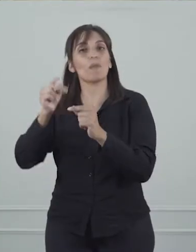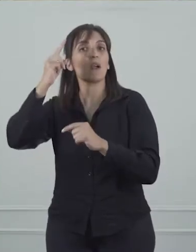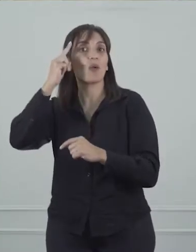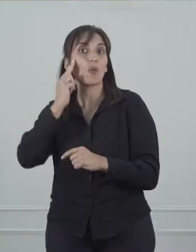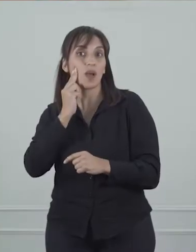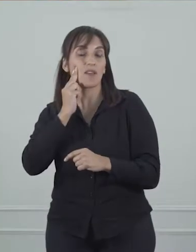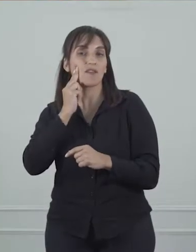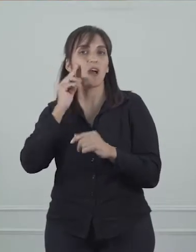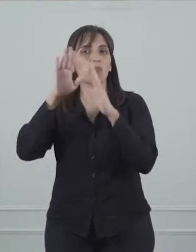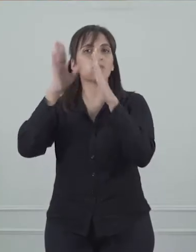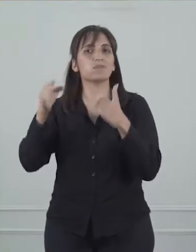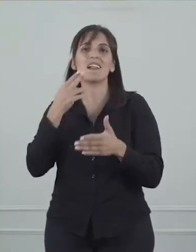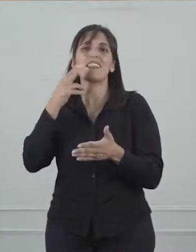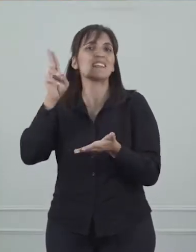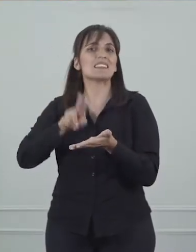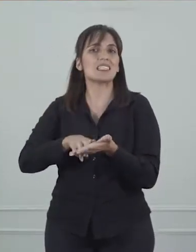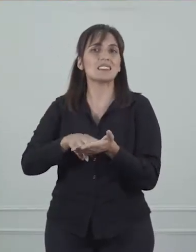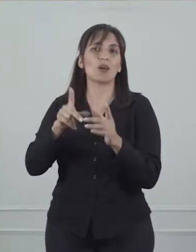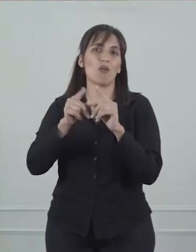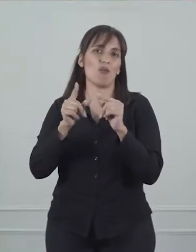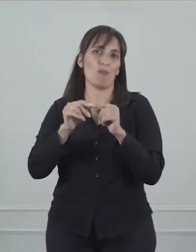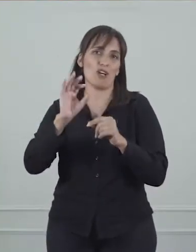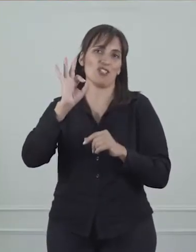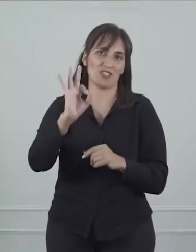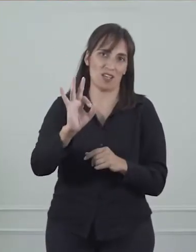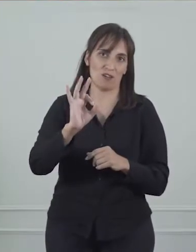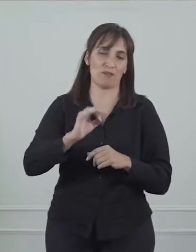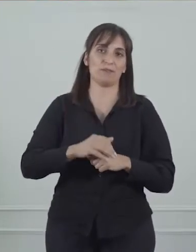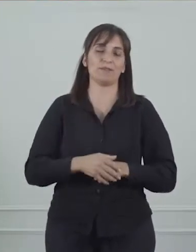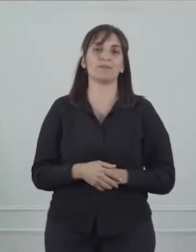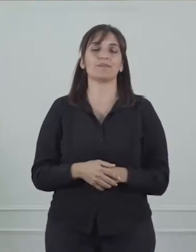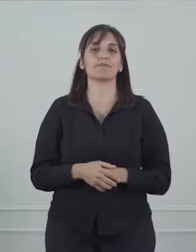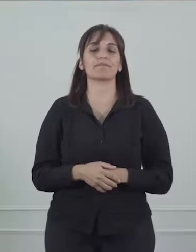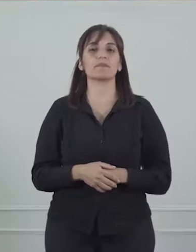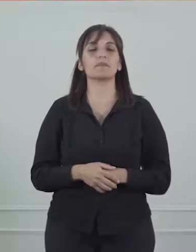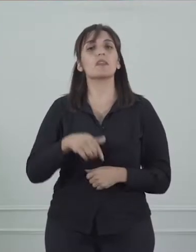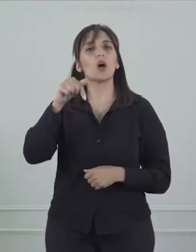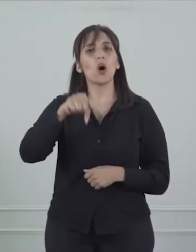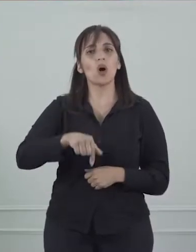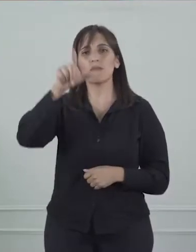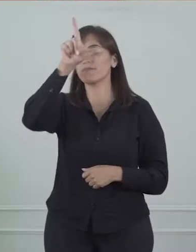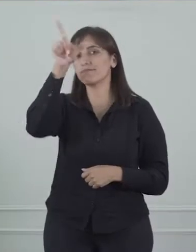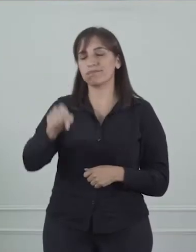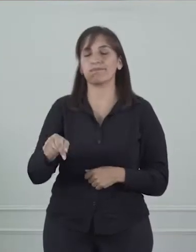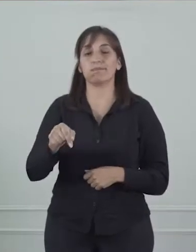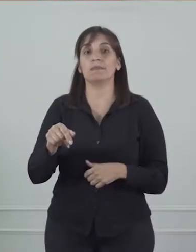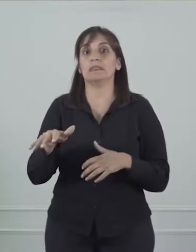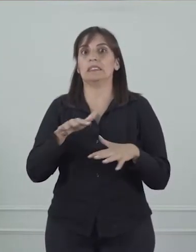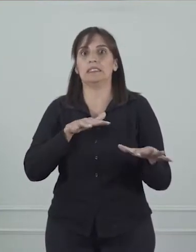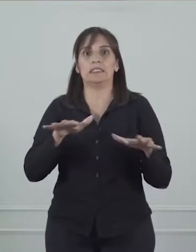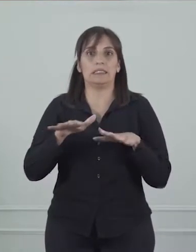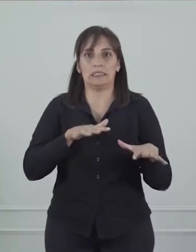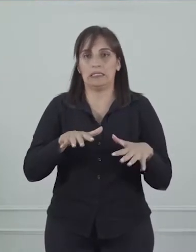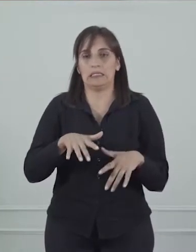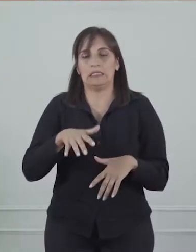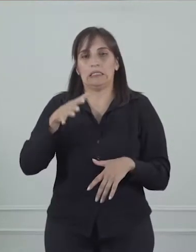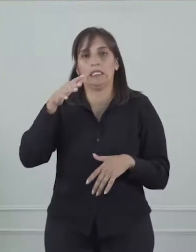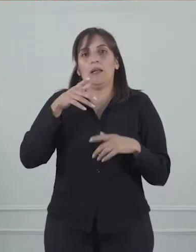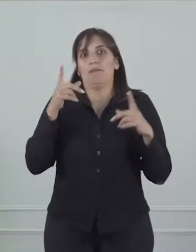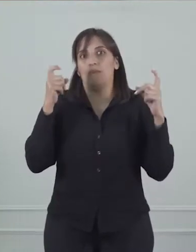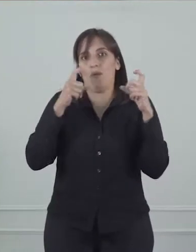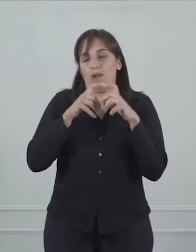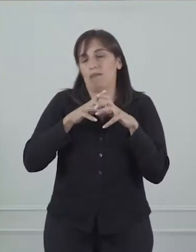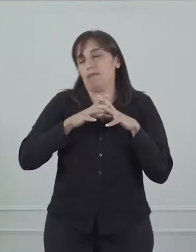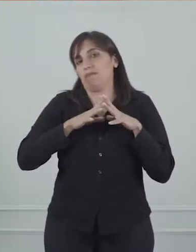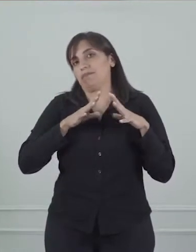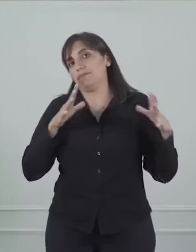cero. Hoy, la Argentina tuvo un gravísimo problema. Un gravísimo problema al volver a abrir los